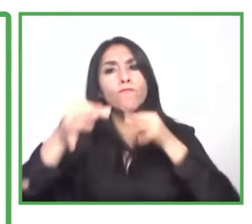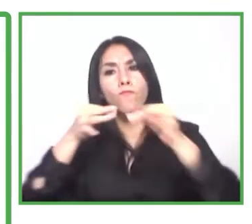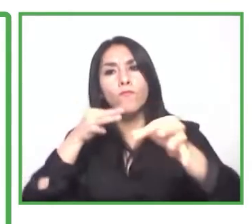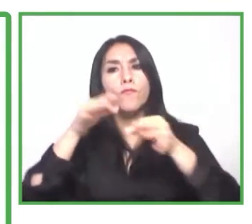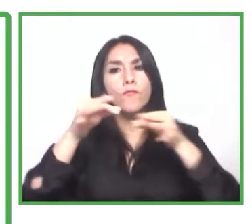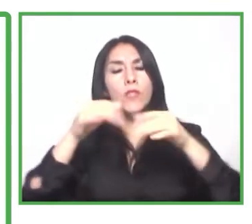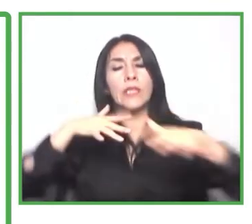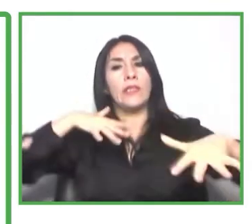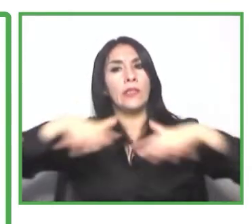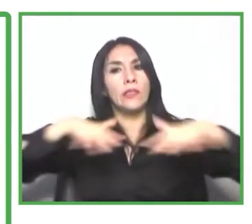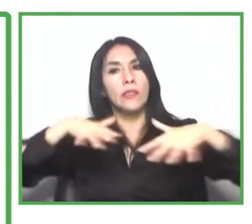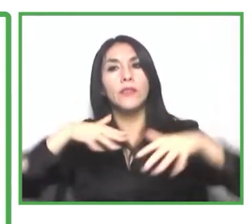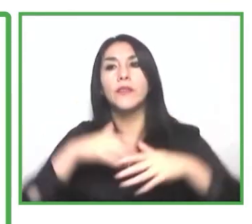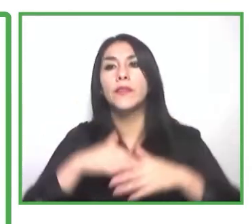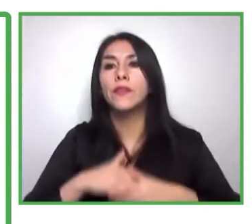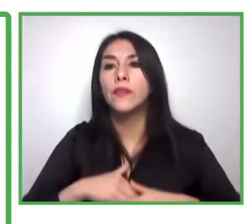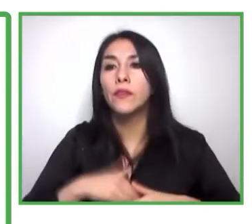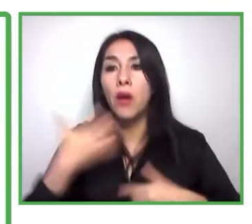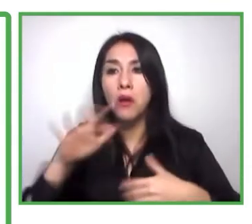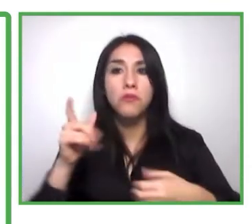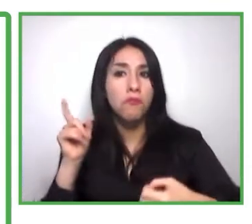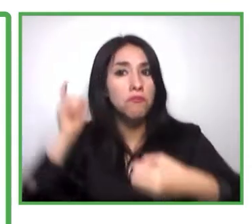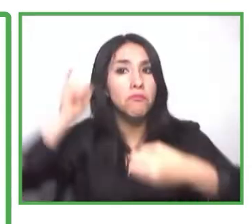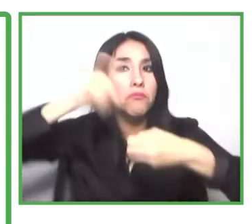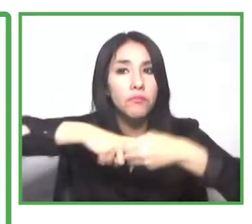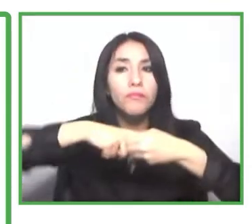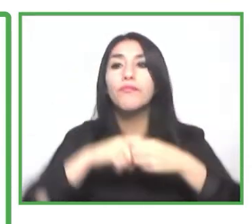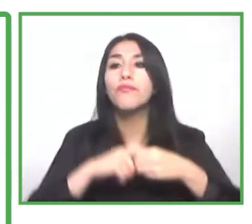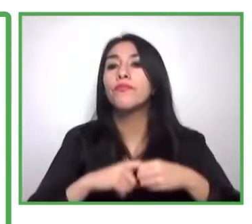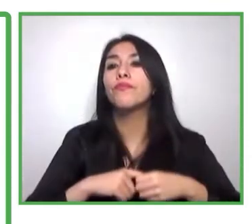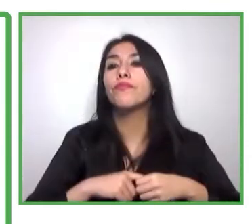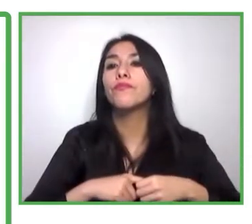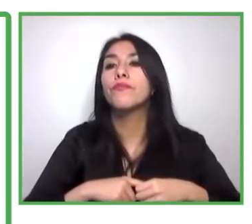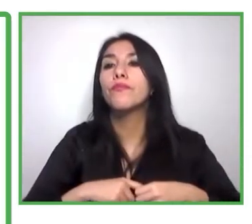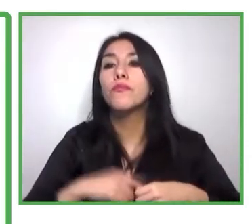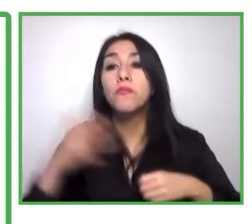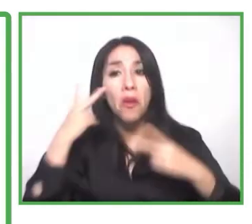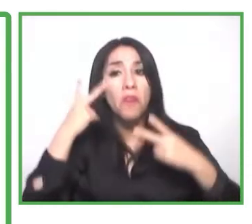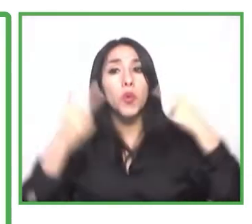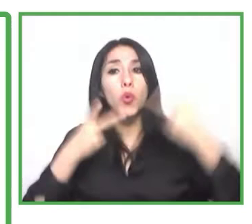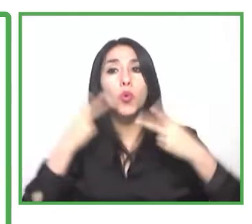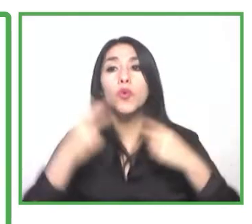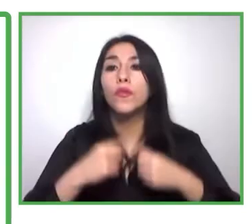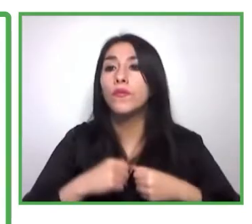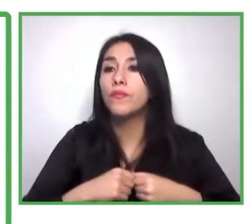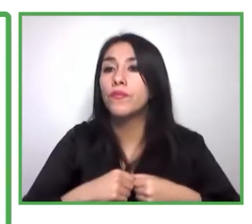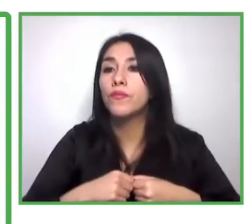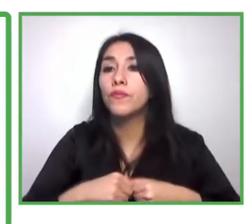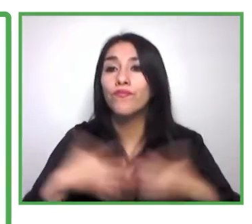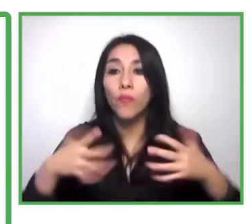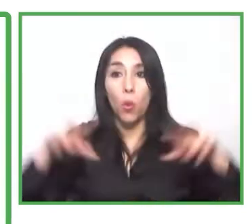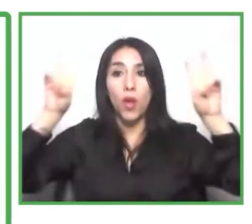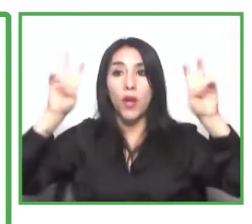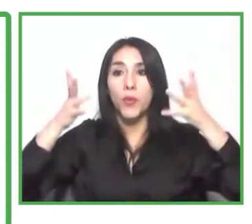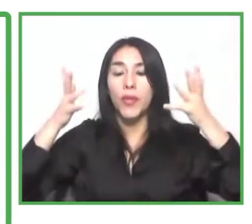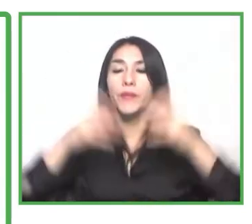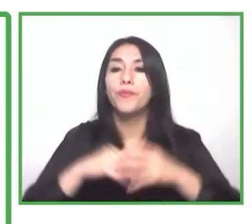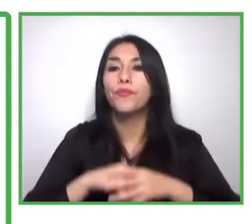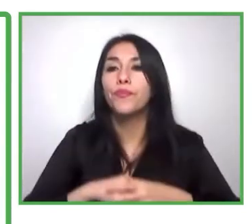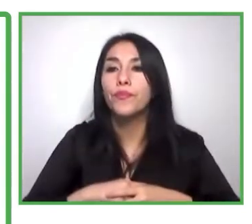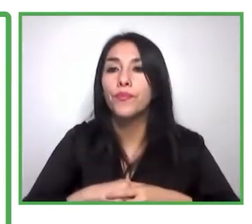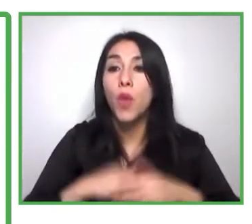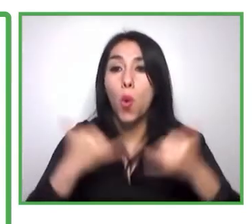educación o una mirada, como un primer pincelazo en educación. Lo que nos tiene muy contentos porque ya se han sumado muchísimas empresas,